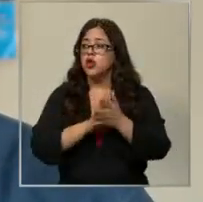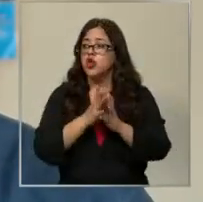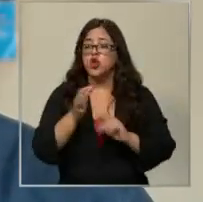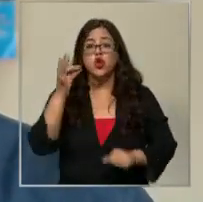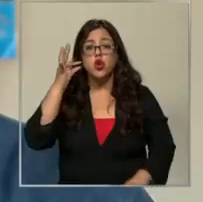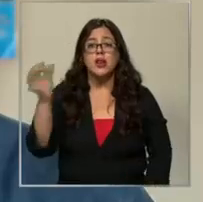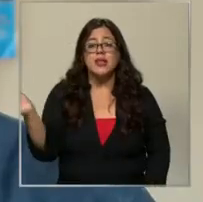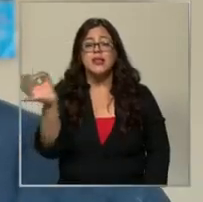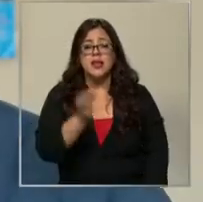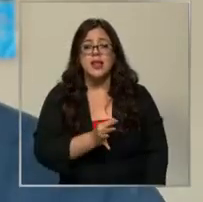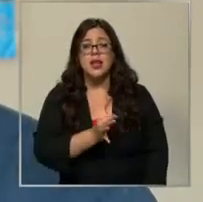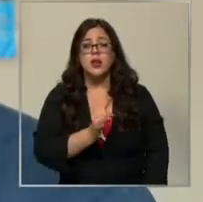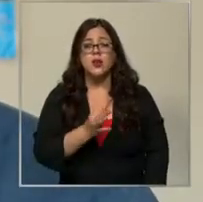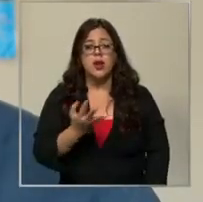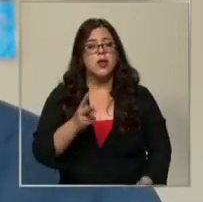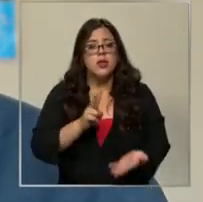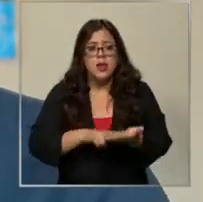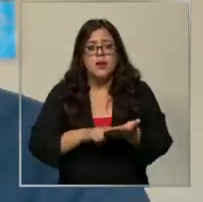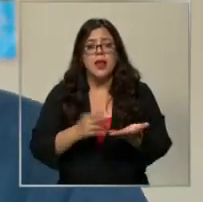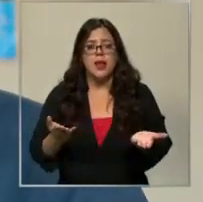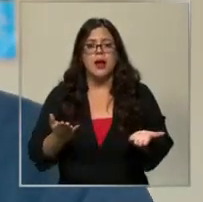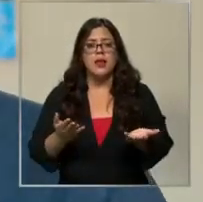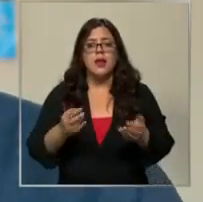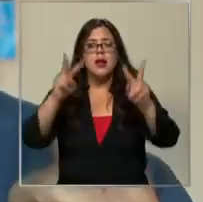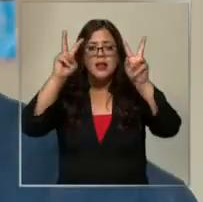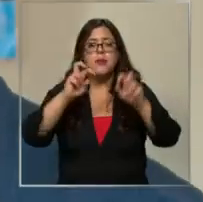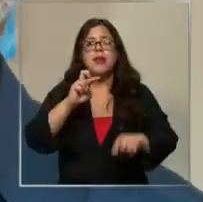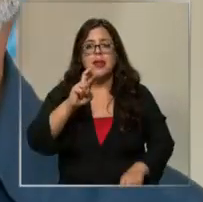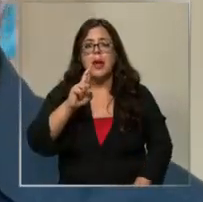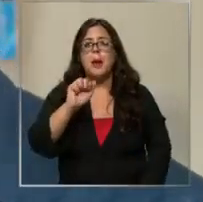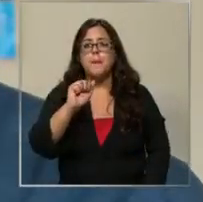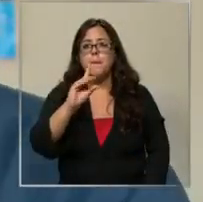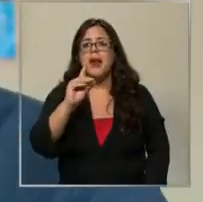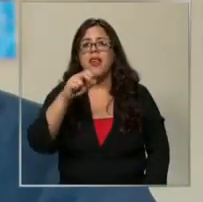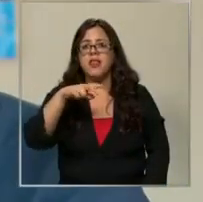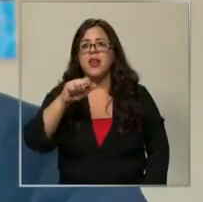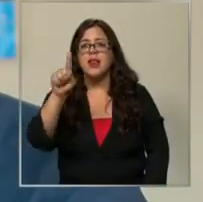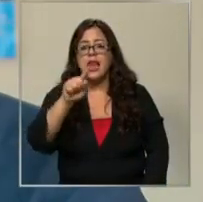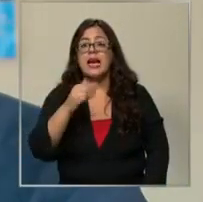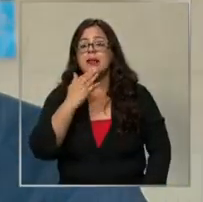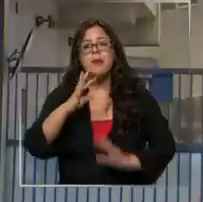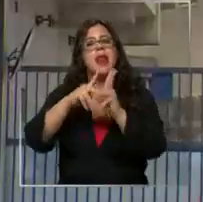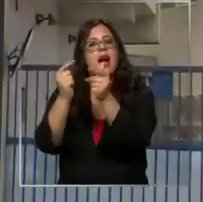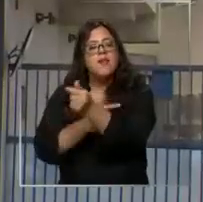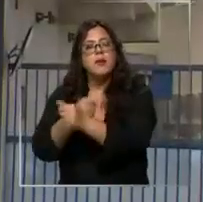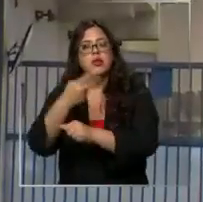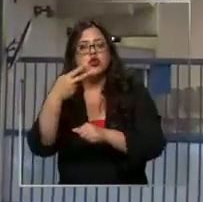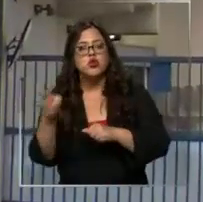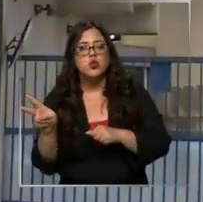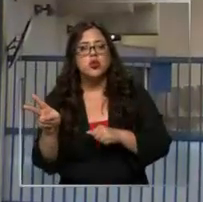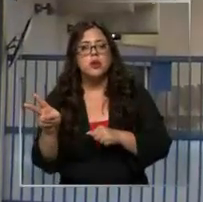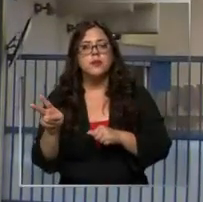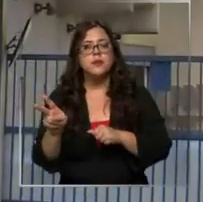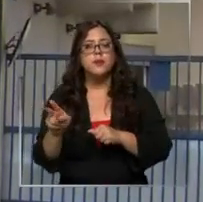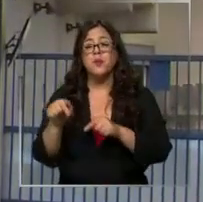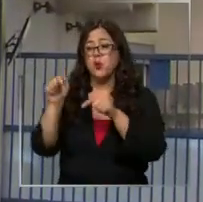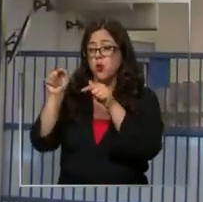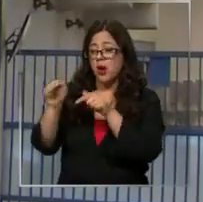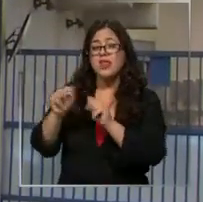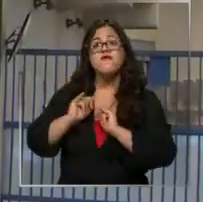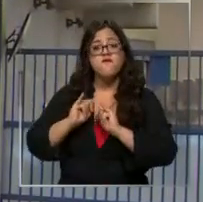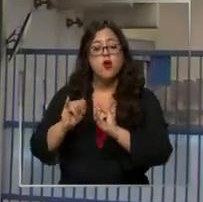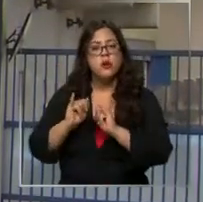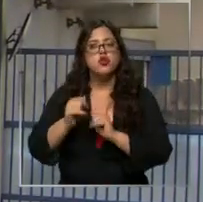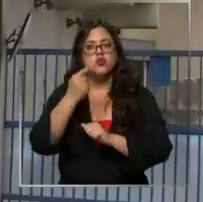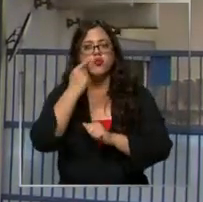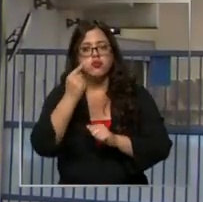salió verdad, lo de Pradenas, y también se refirió a la familia. Bueno, hay antecedentes allí que se